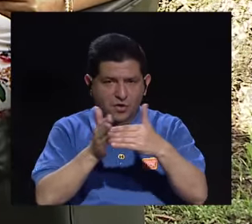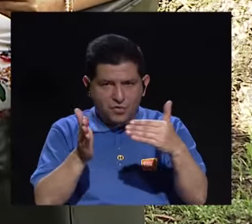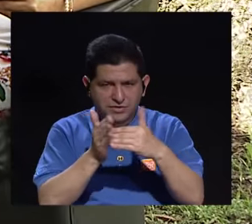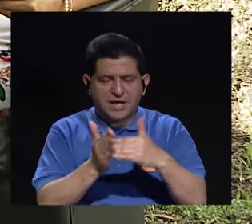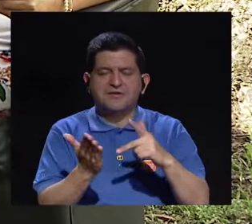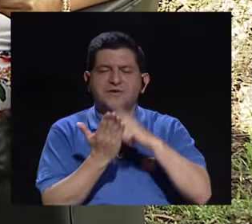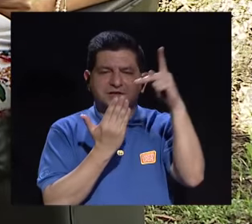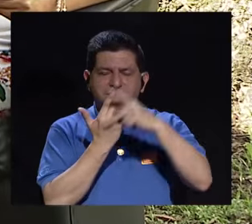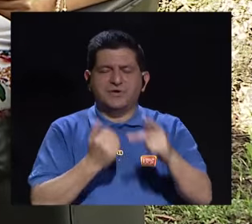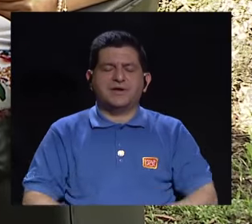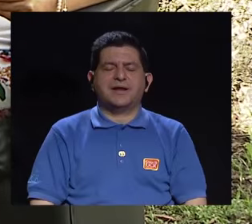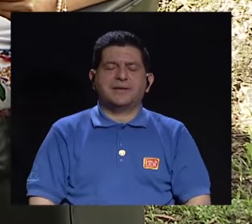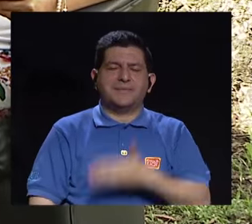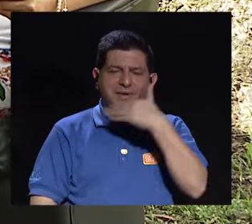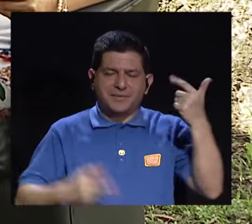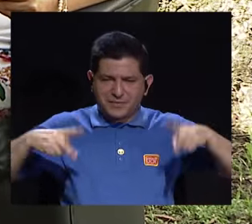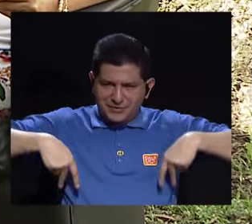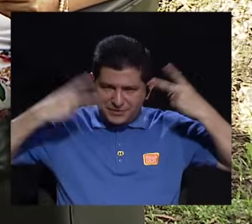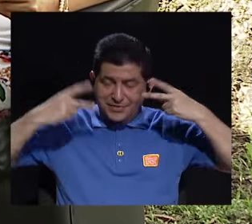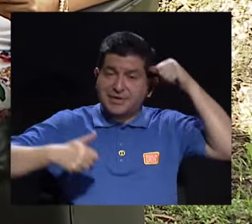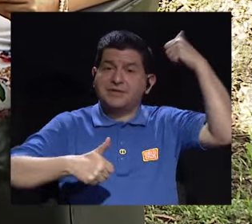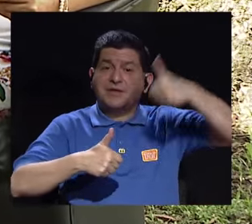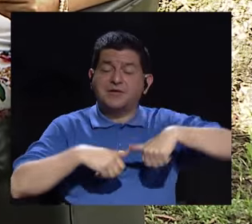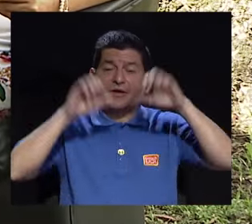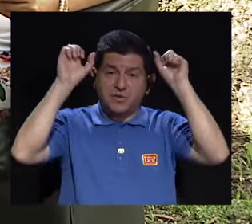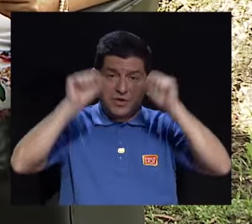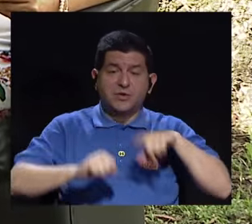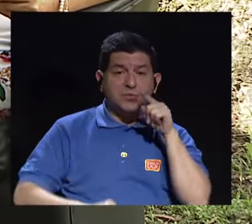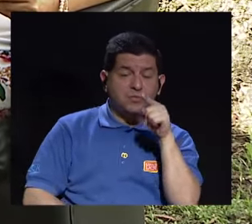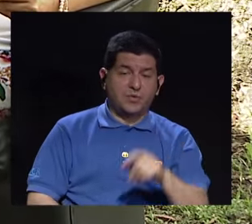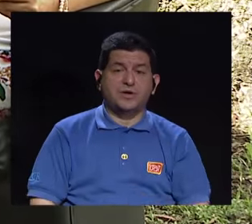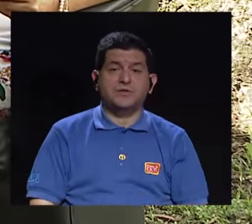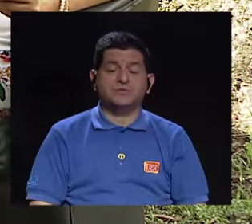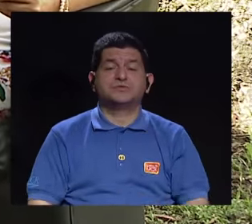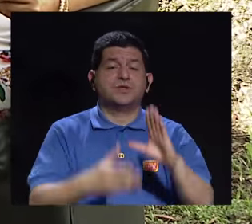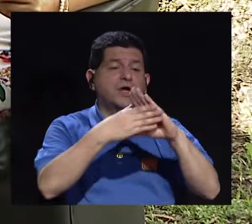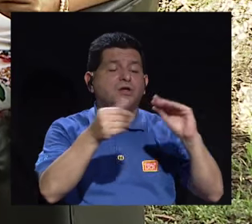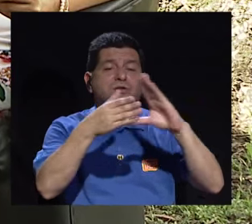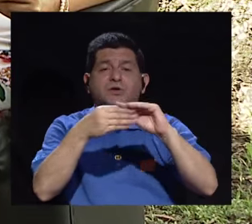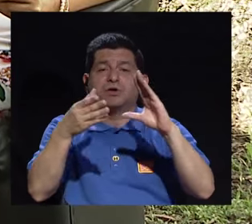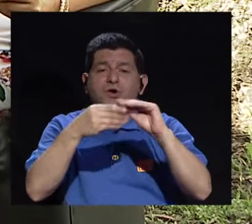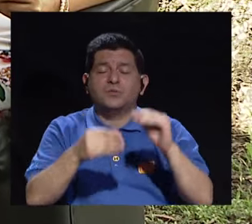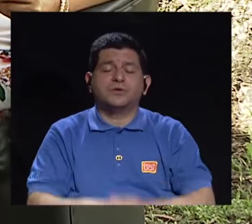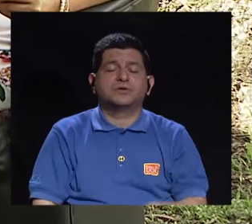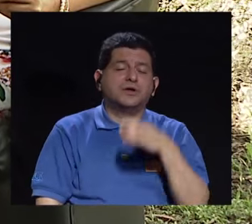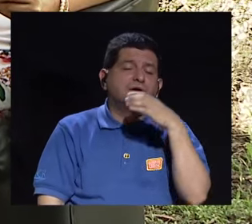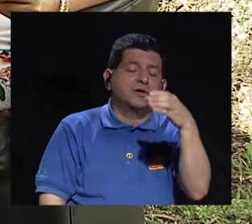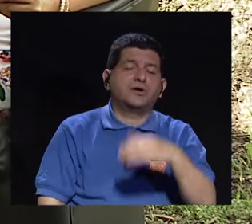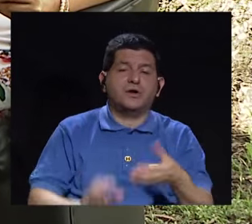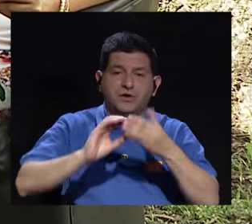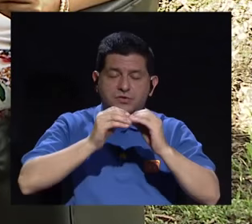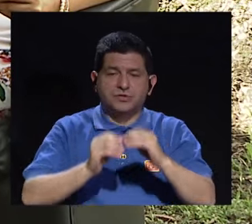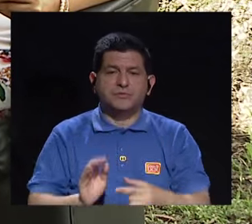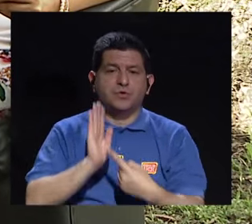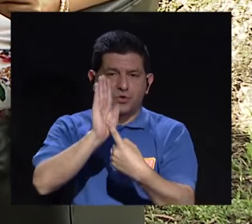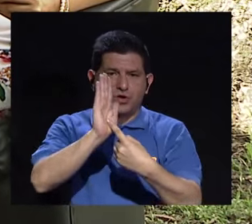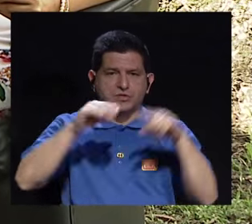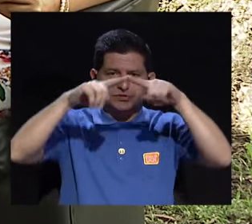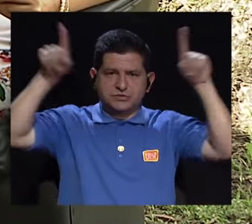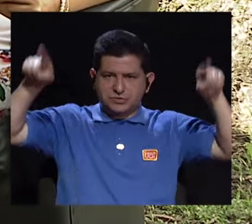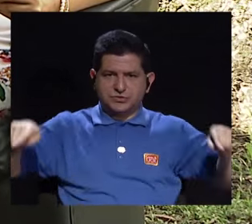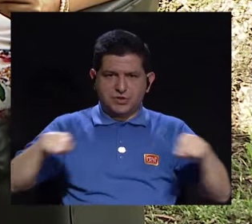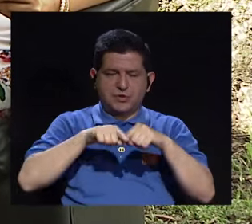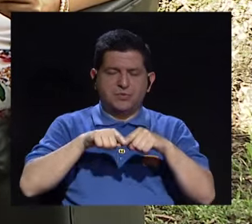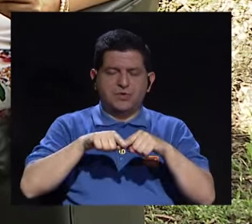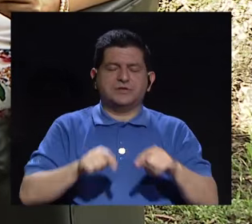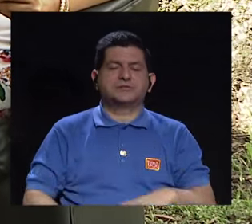Regresamos con la telerevista Vivir Mejor. Recuerde que puede hacernos llegar sus comentarios o sugerencias al número que aparece en la